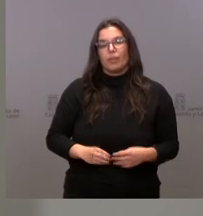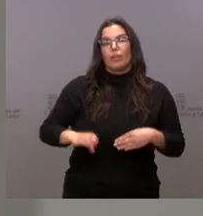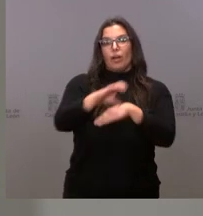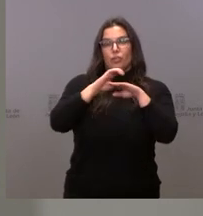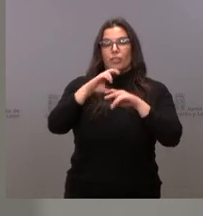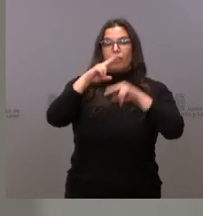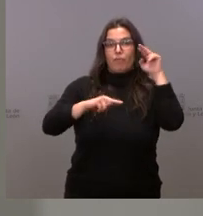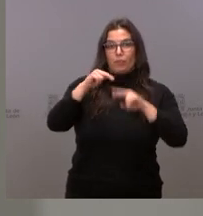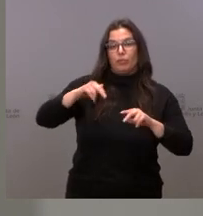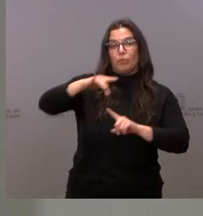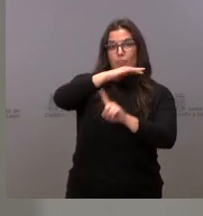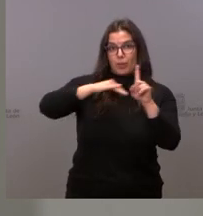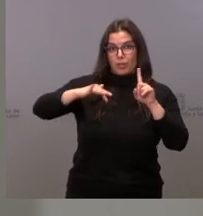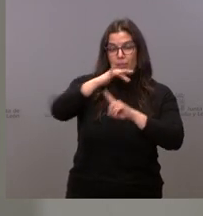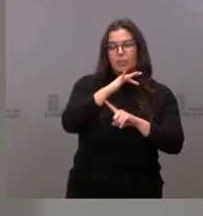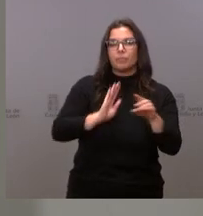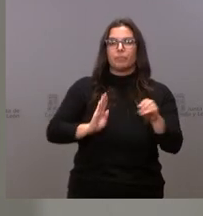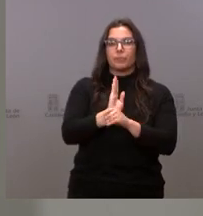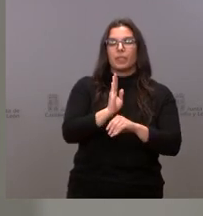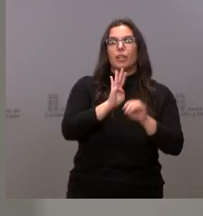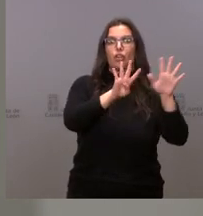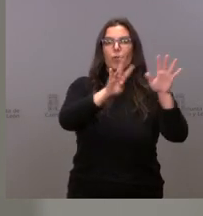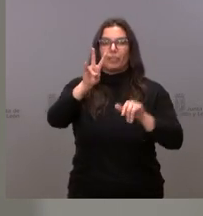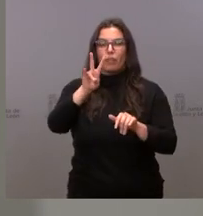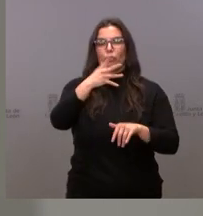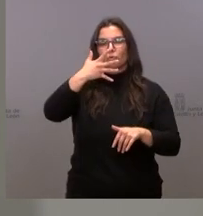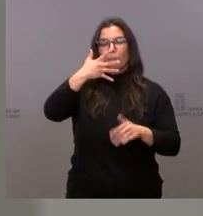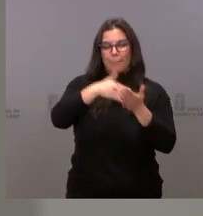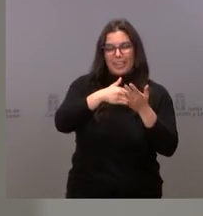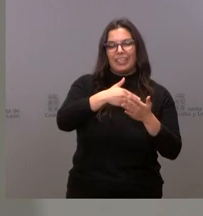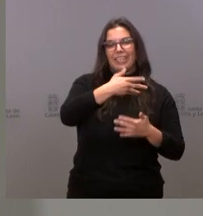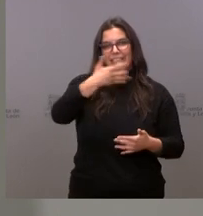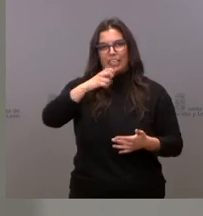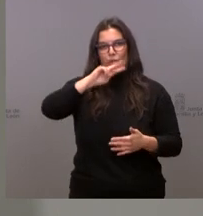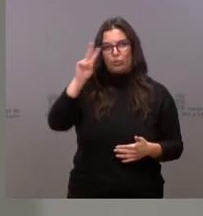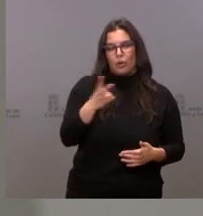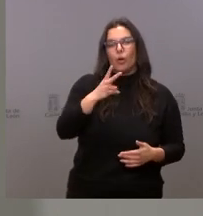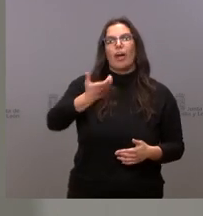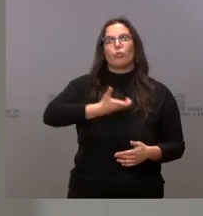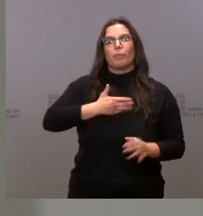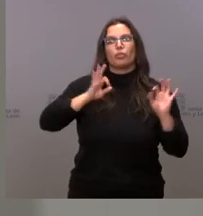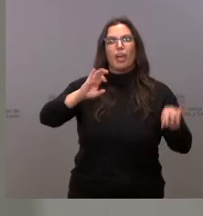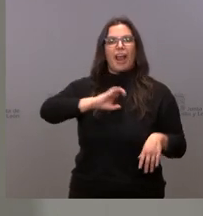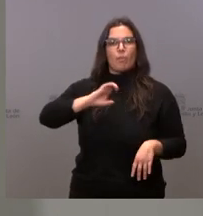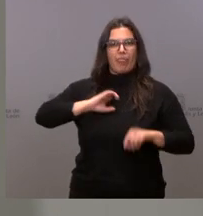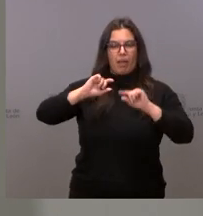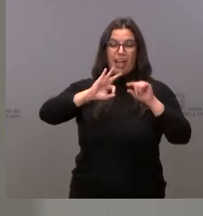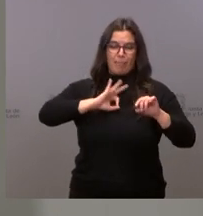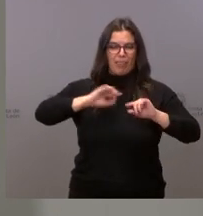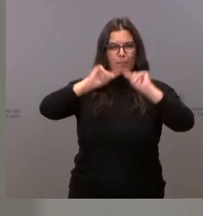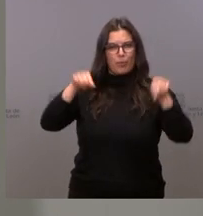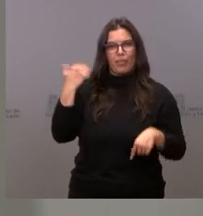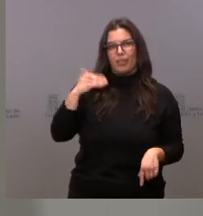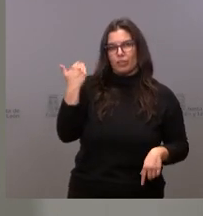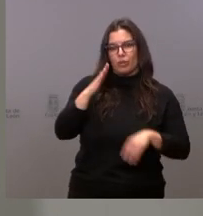de Fomento y Medio Ambiente destina una subvención de 92.500 euros al Ayuntamiento de Albazán, en Soria, para realizar obras